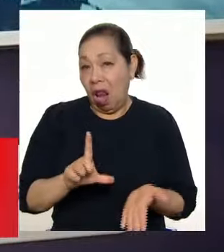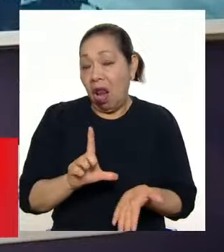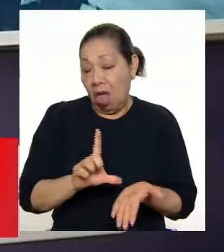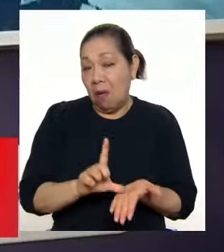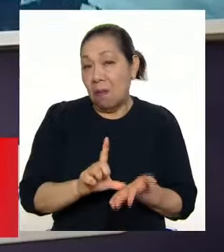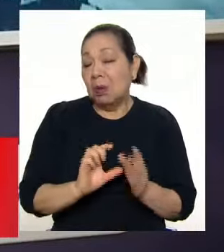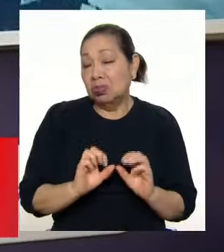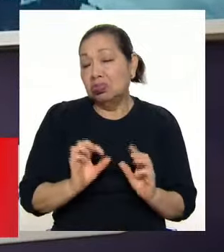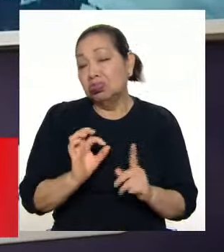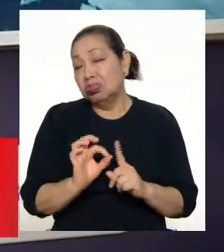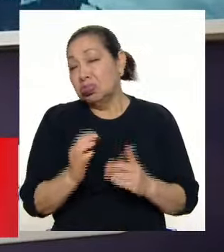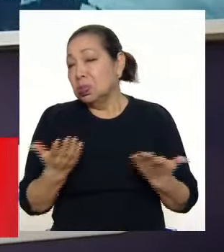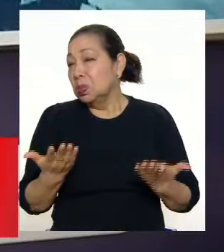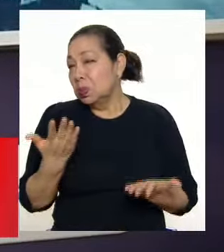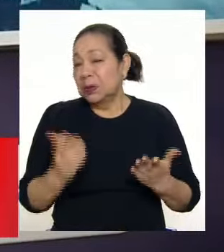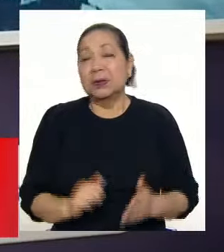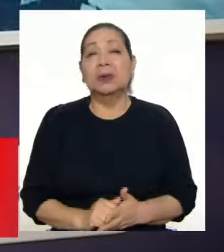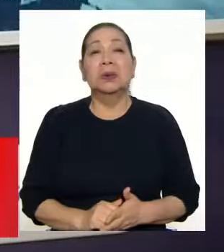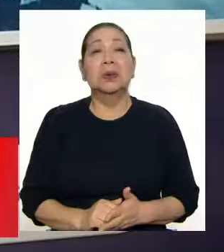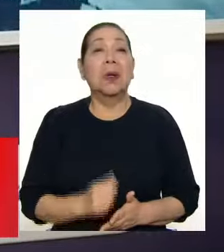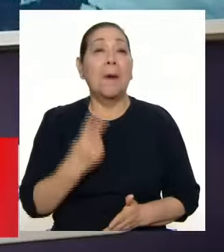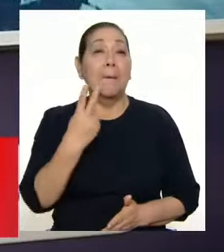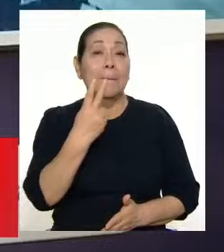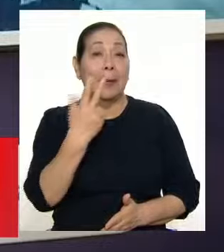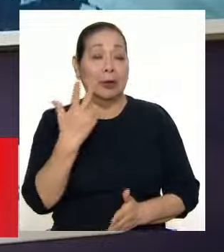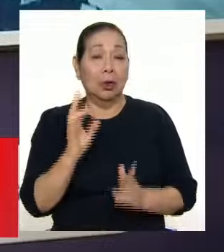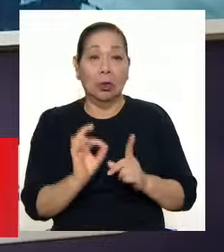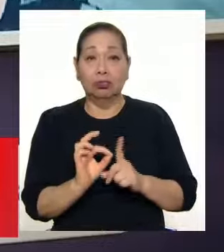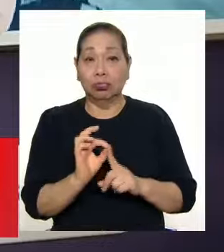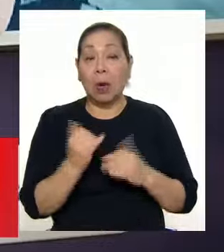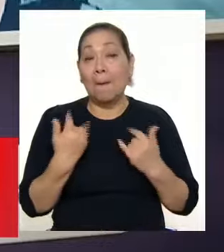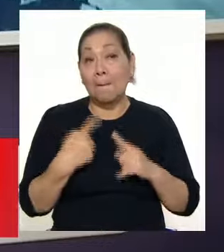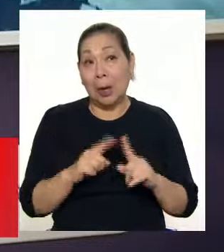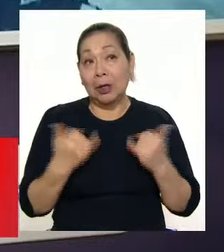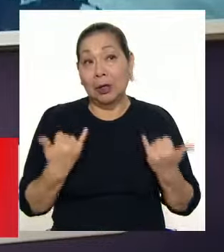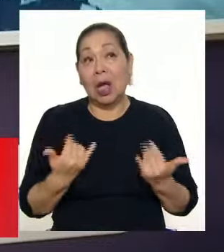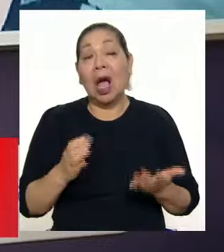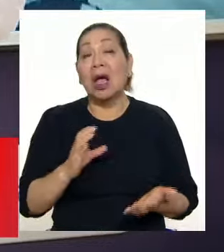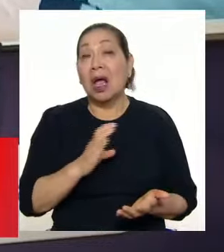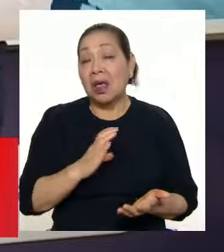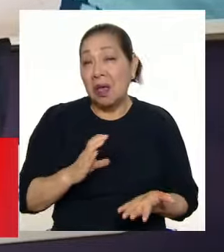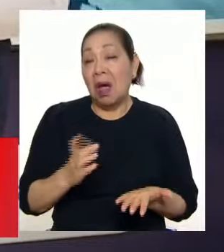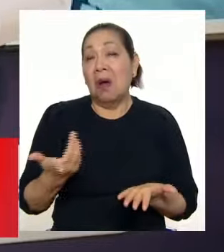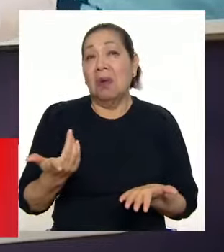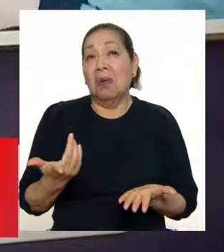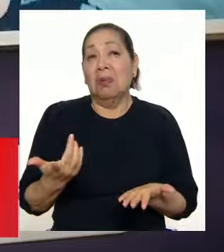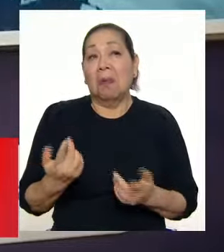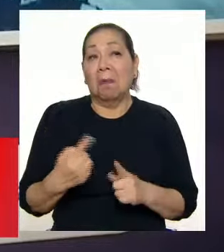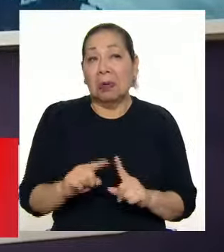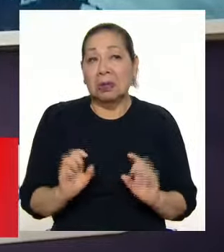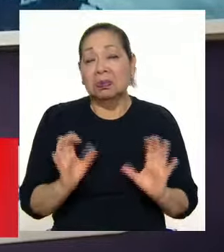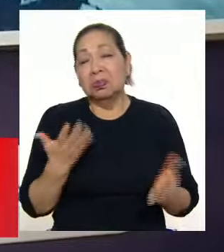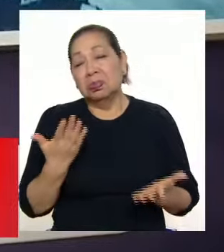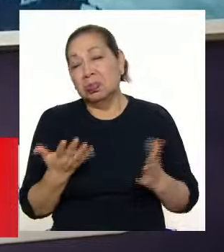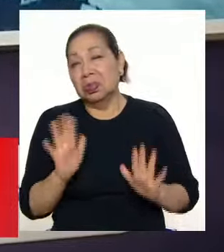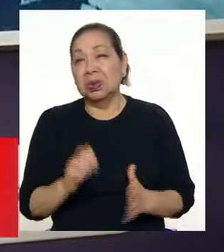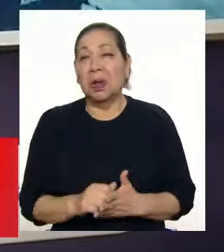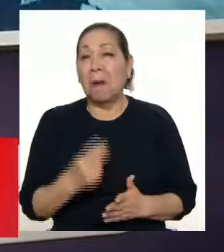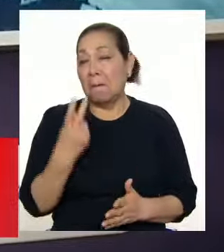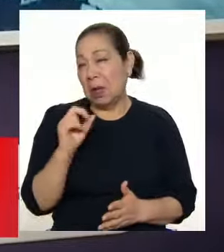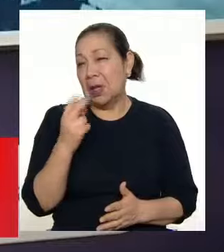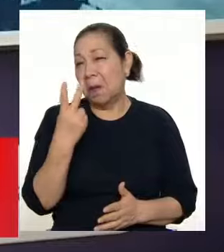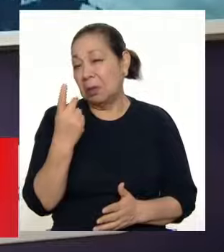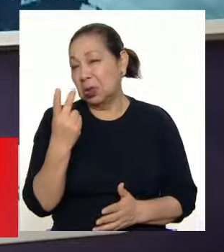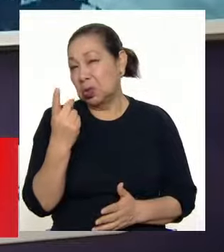próximos de temperatura máxima de alrededor de los 23 grados. Para los sectores del Callao, Lima Centro y Lima Sur, estimamos valores entre